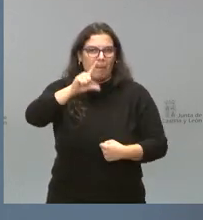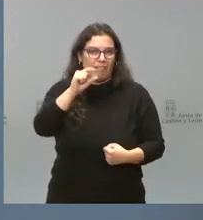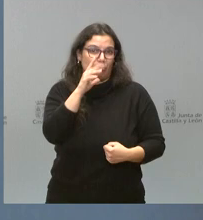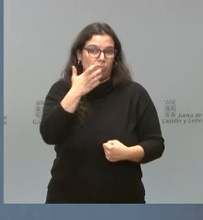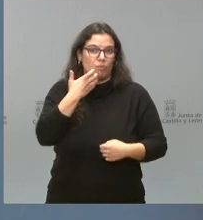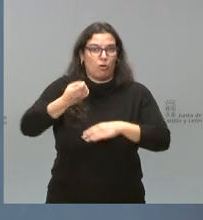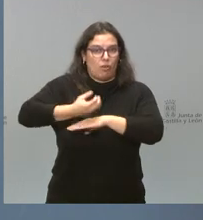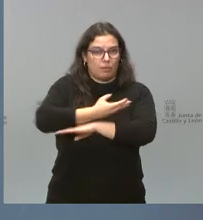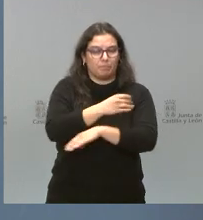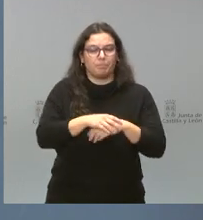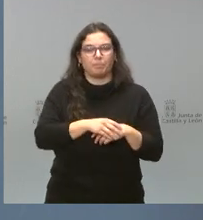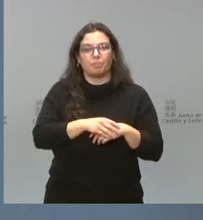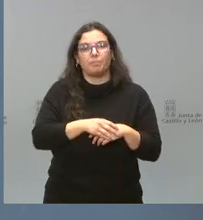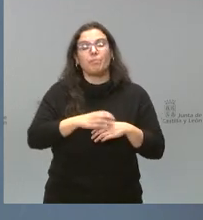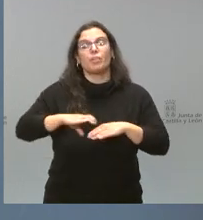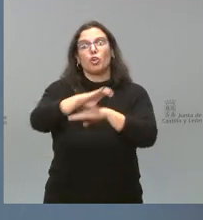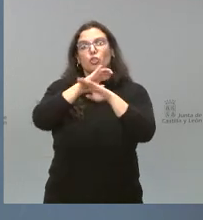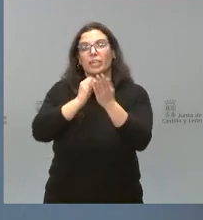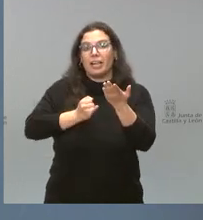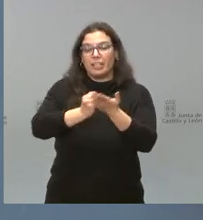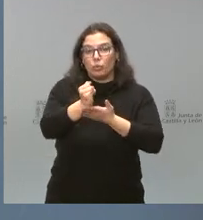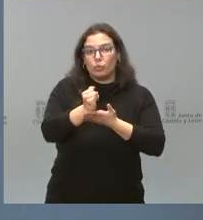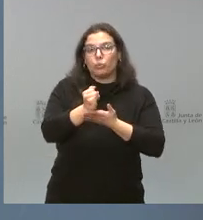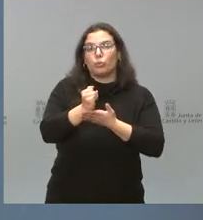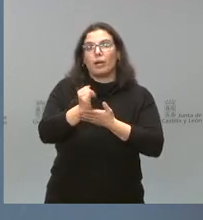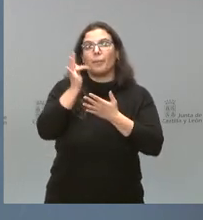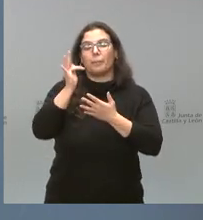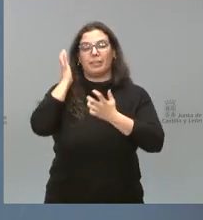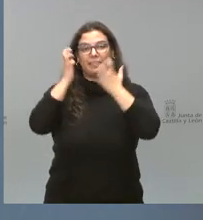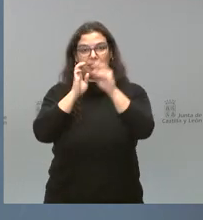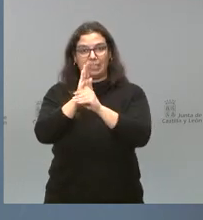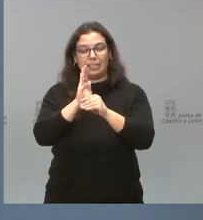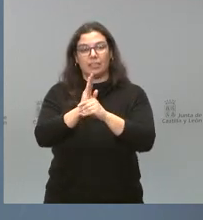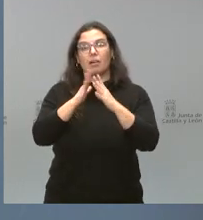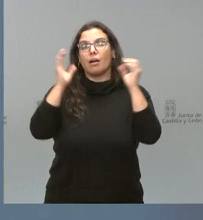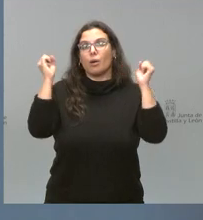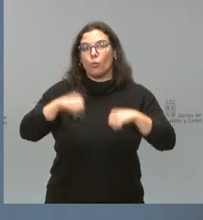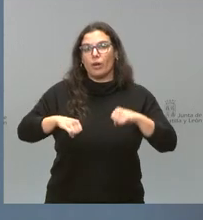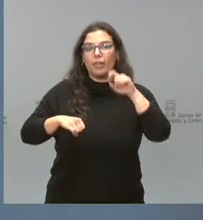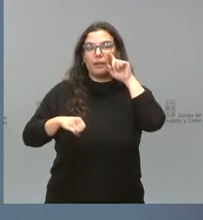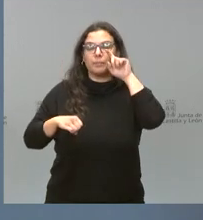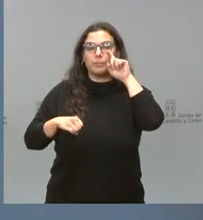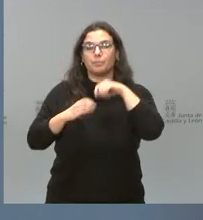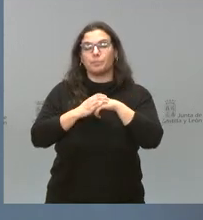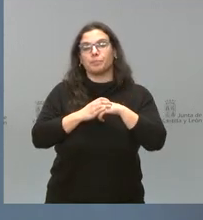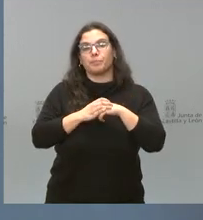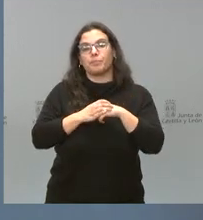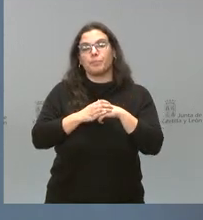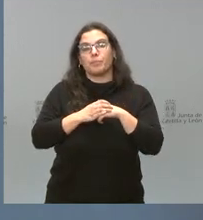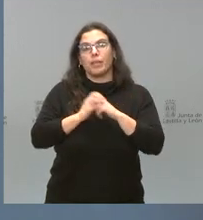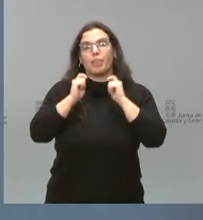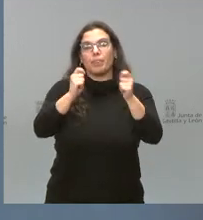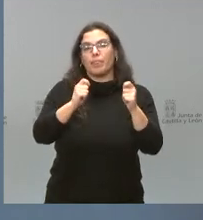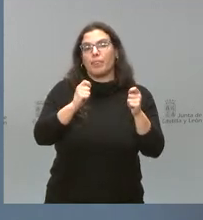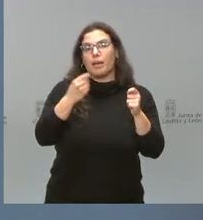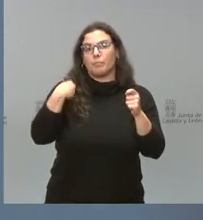ferroviario. A través de la Consejería de Agricultura y Ganadería se ha acordado por parte del Consejo de Gobierno declarar de utilidad pública